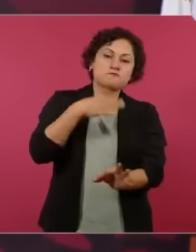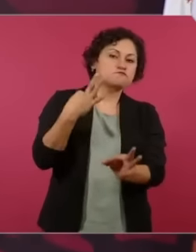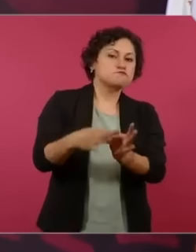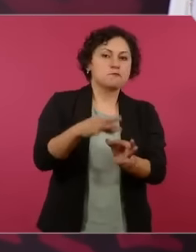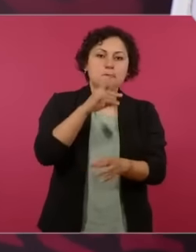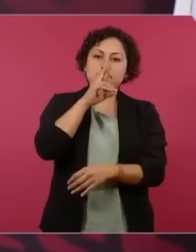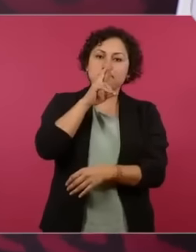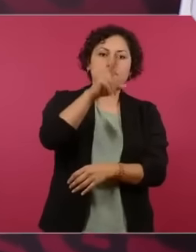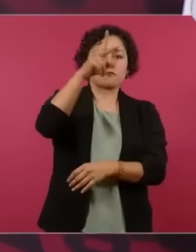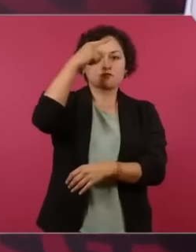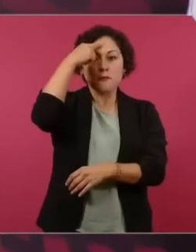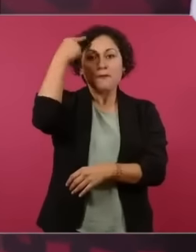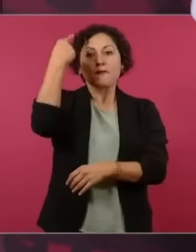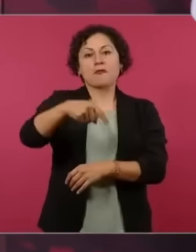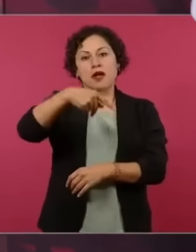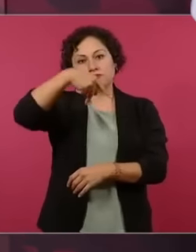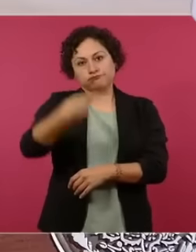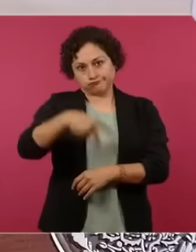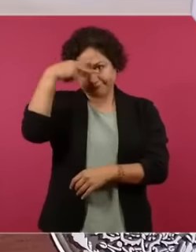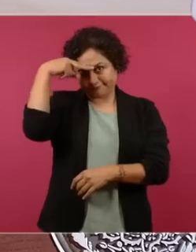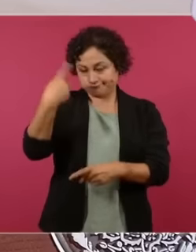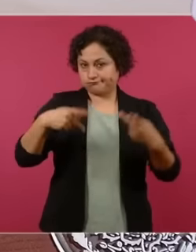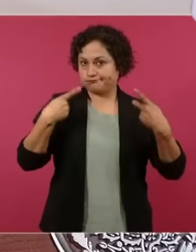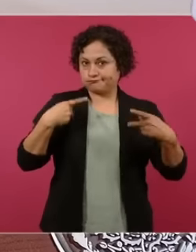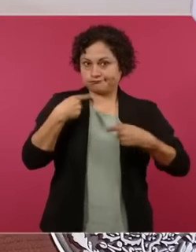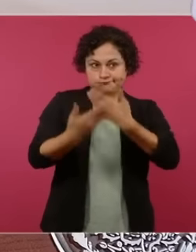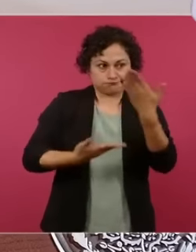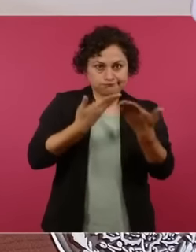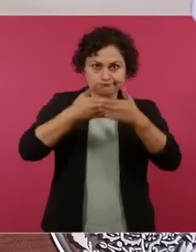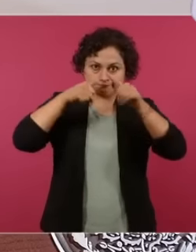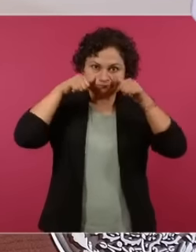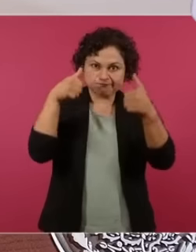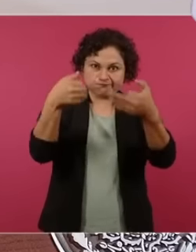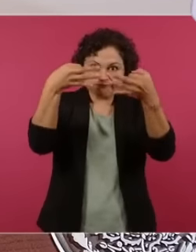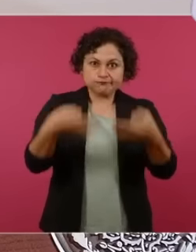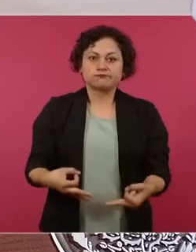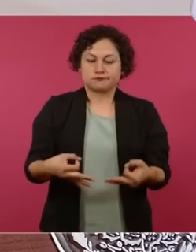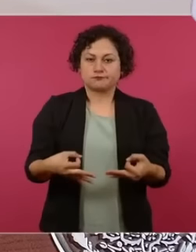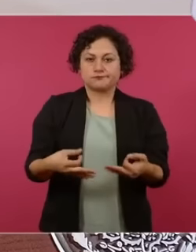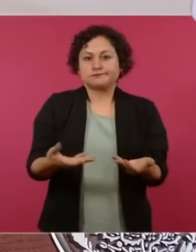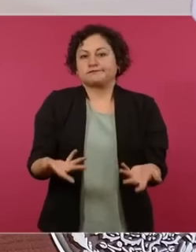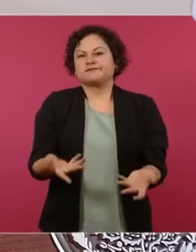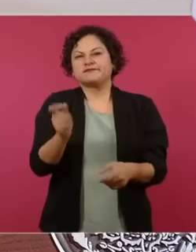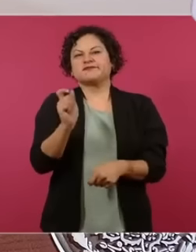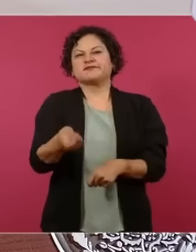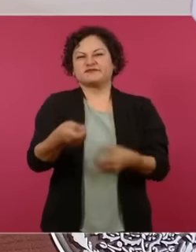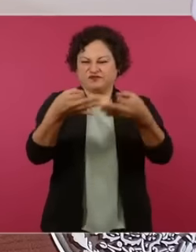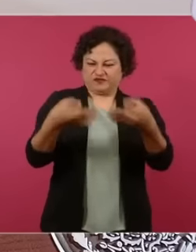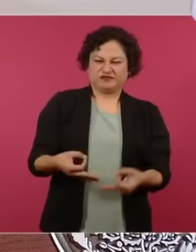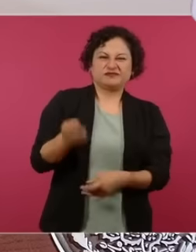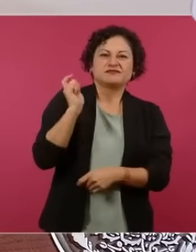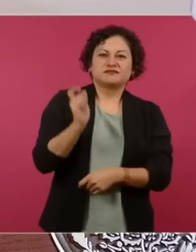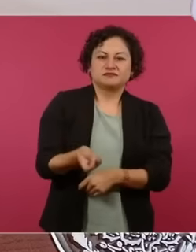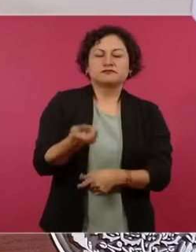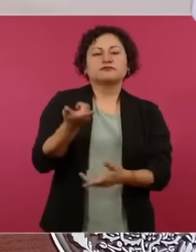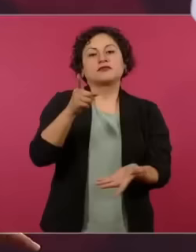ya que el presidente andrés manuel lópez obrador anticipa un pago un regalito